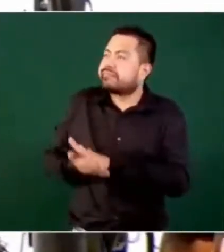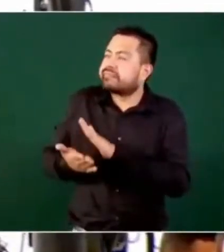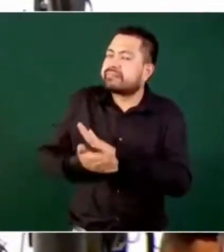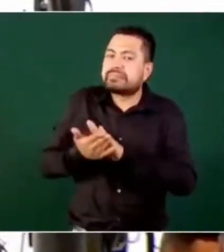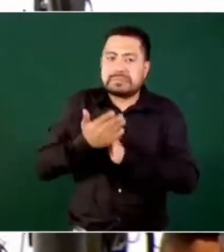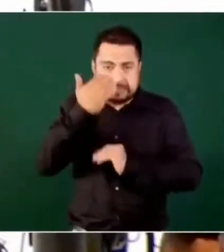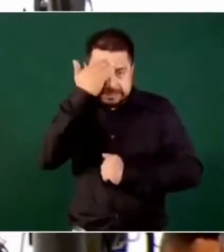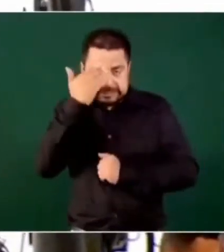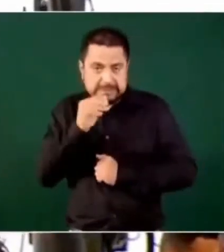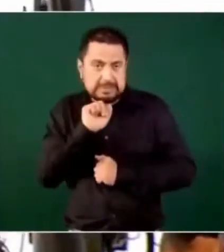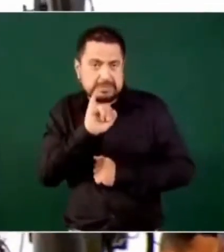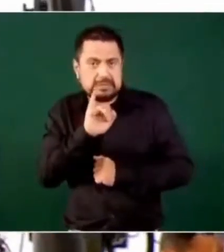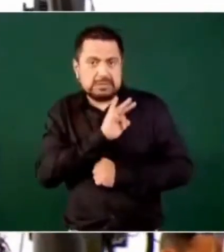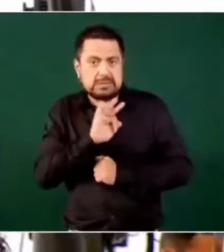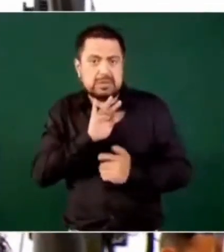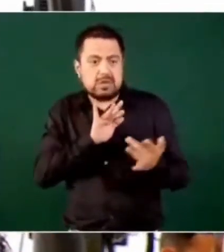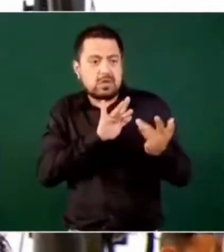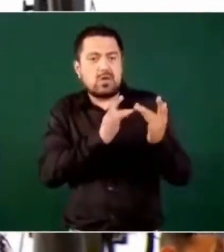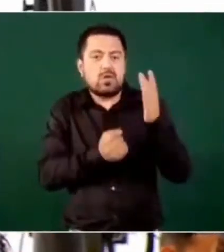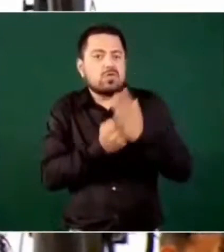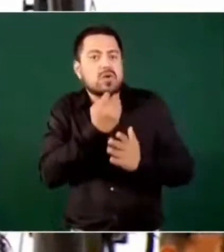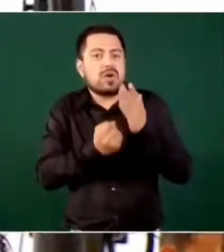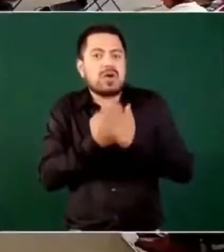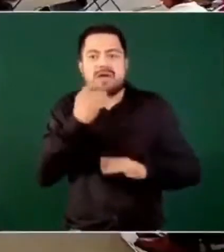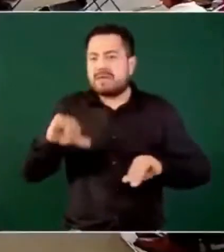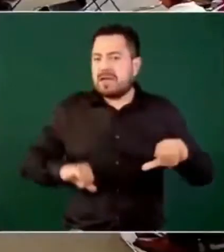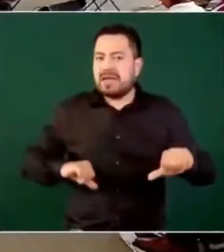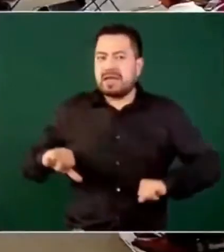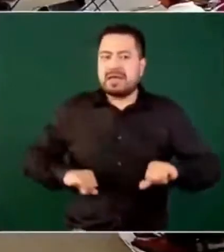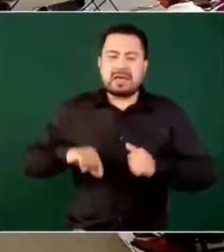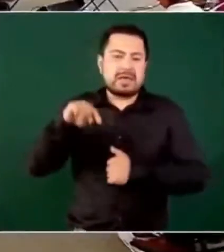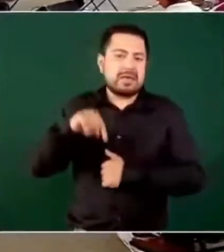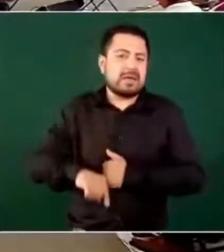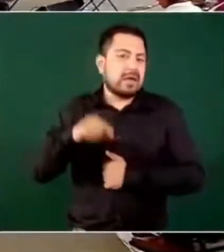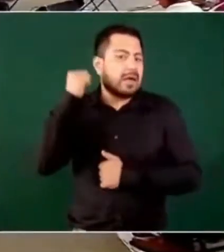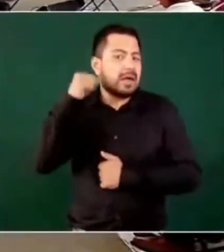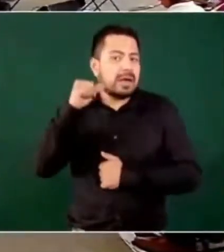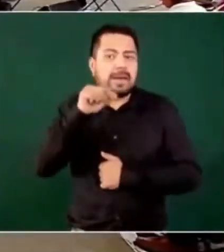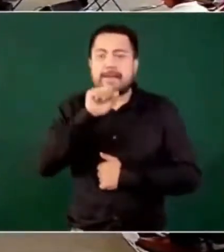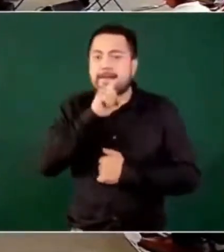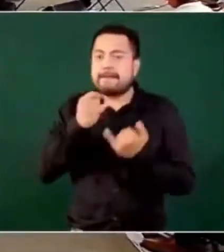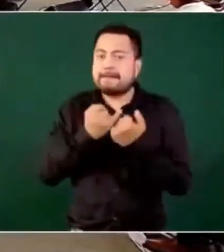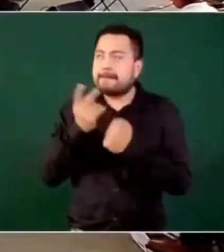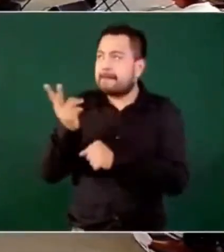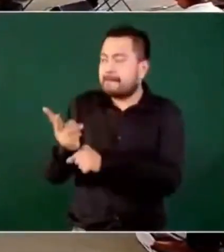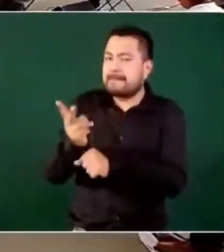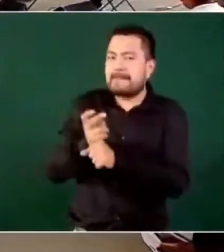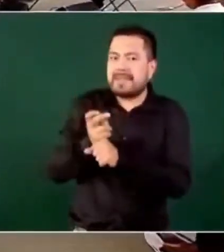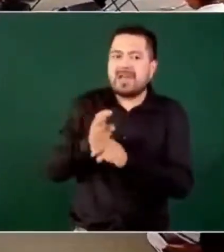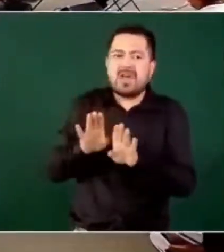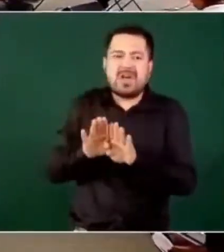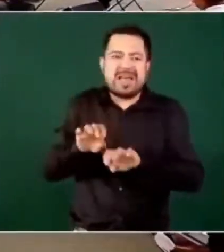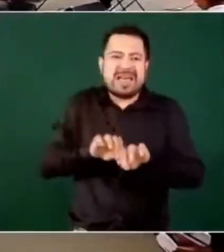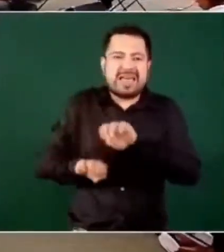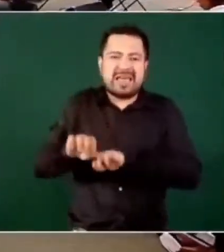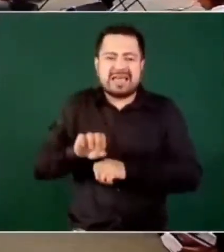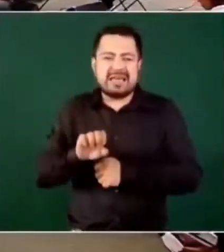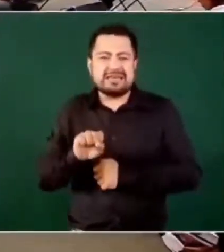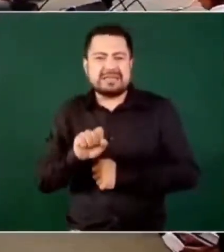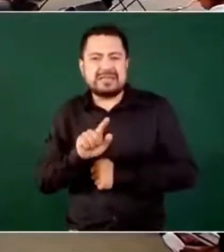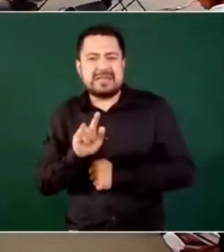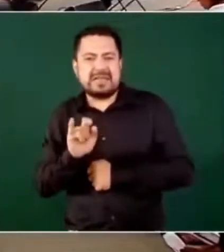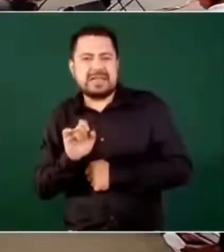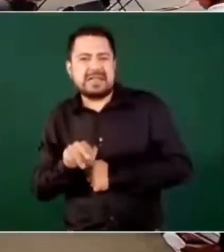si tendrá contemplado nuevos atractivos para el puerto y si se invitará a empresarios como Carlos Eslin, José Antonio García, otros